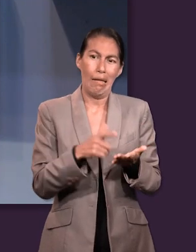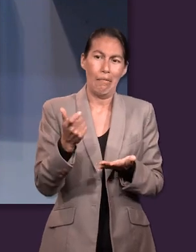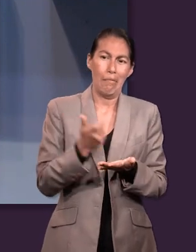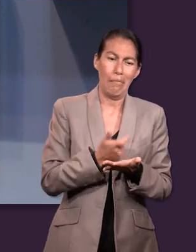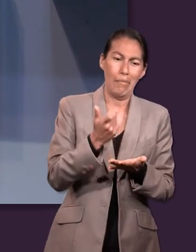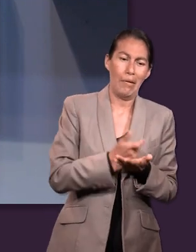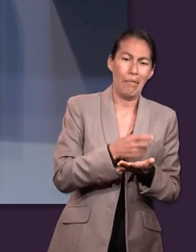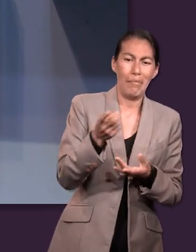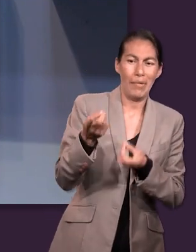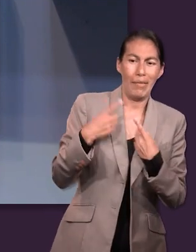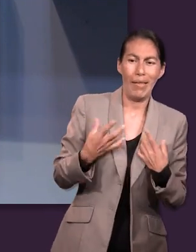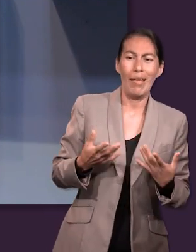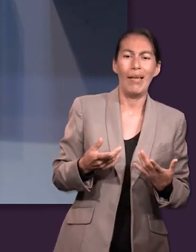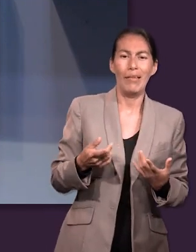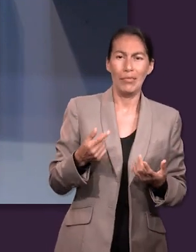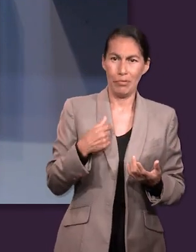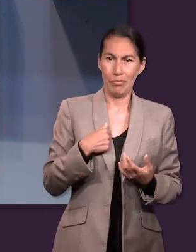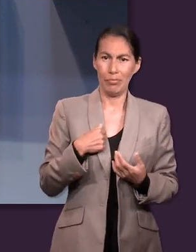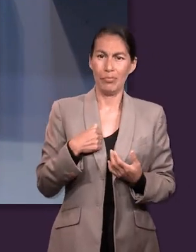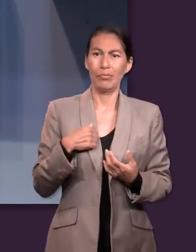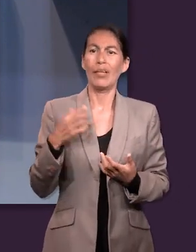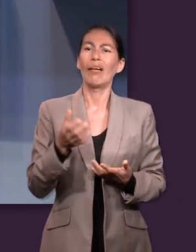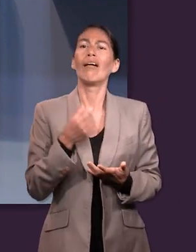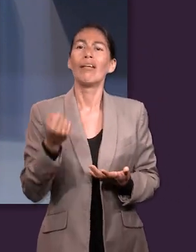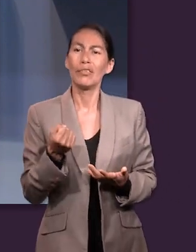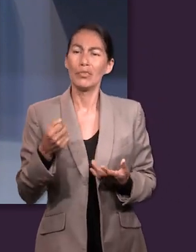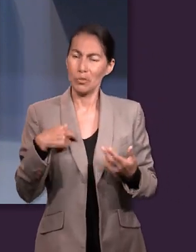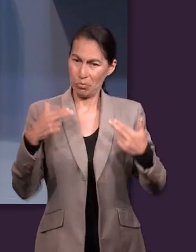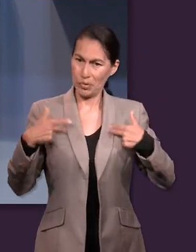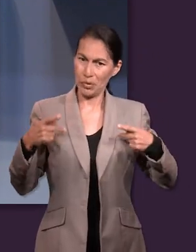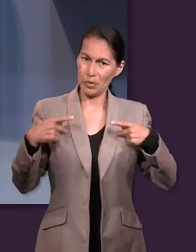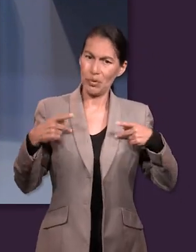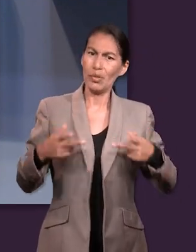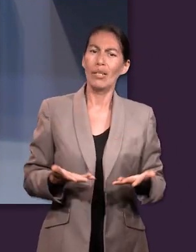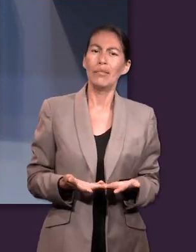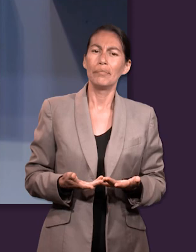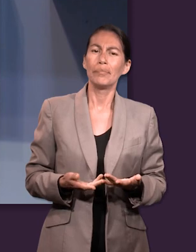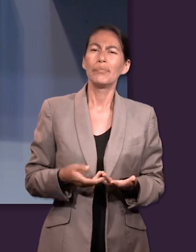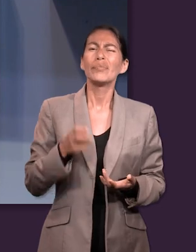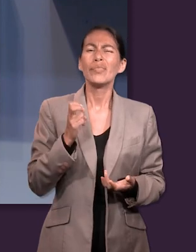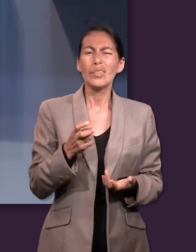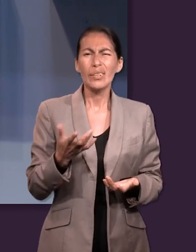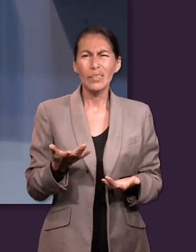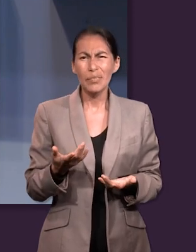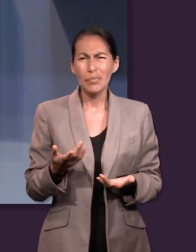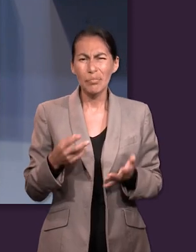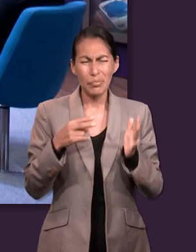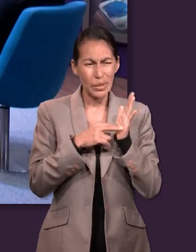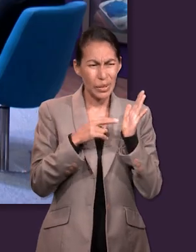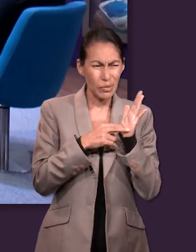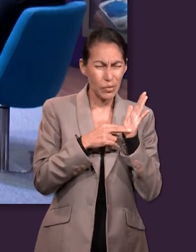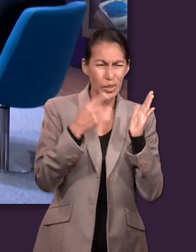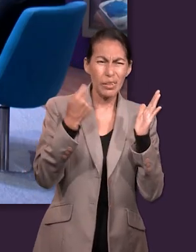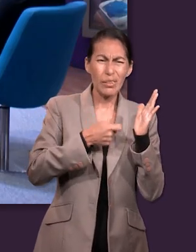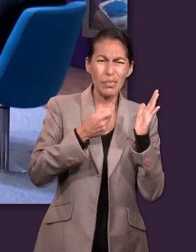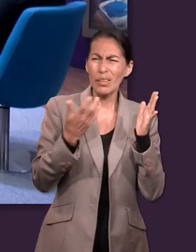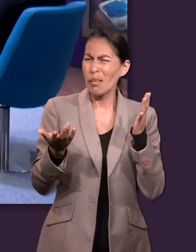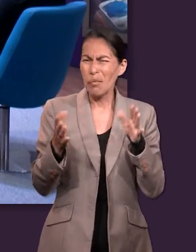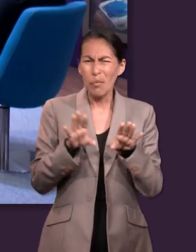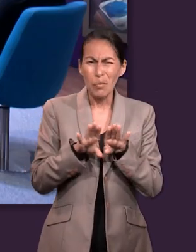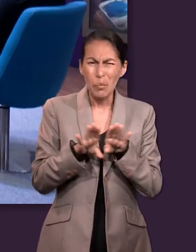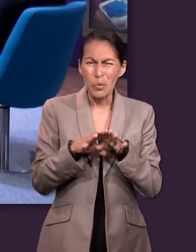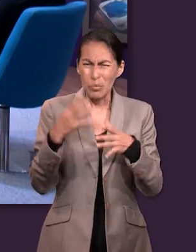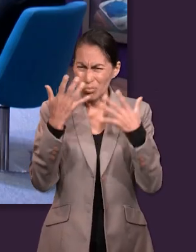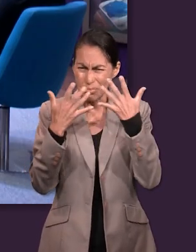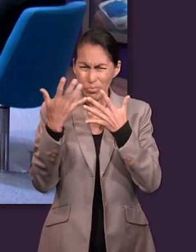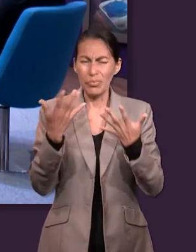esto porque esto es lo que me corresponde, esto es lo que a mí me toca, simplemente porque soy una persona. Entonces, ¿qué nos puede decir estos versículos que acabamos de